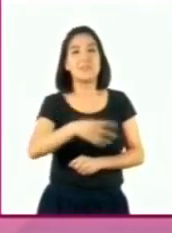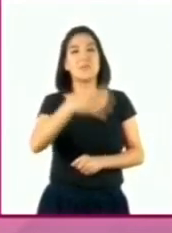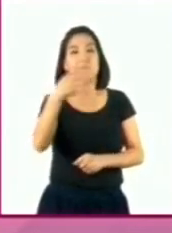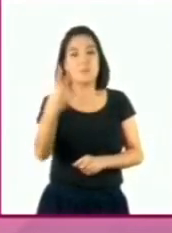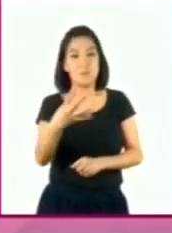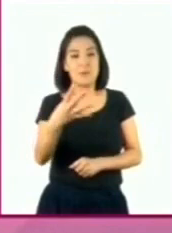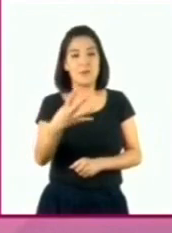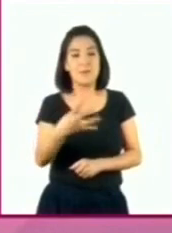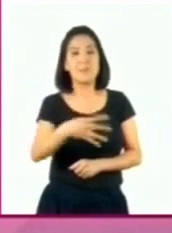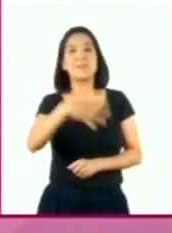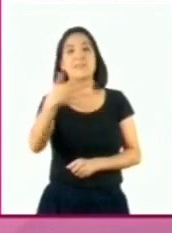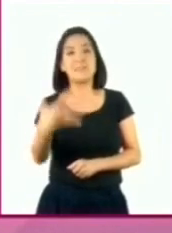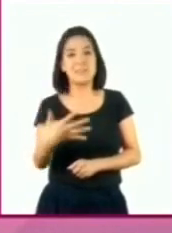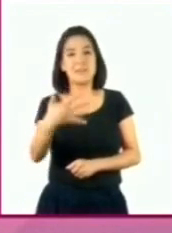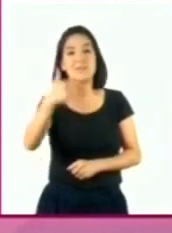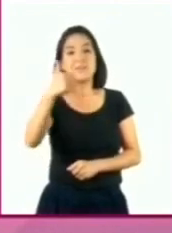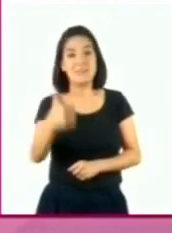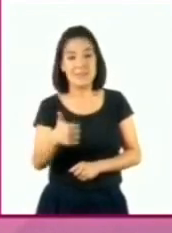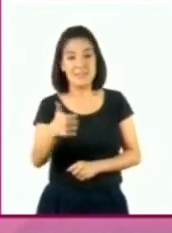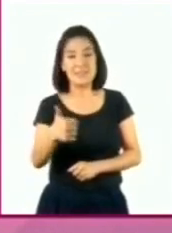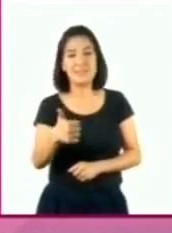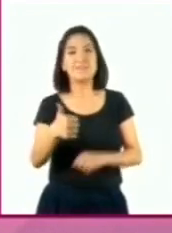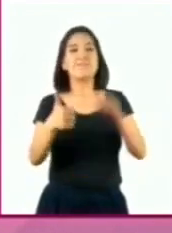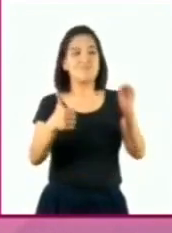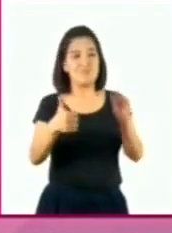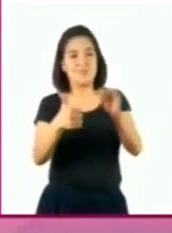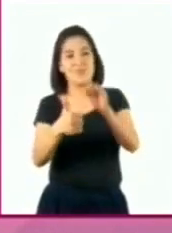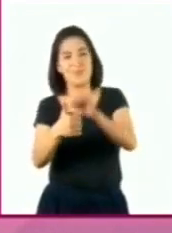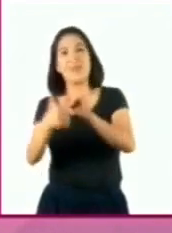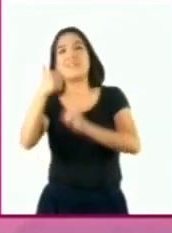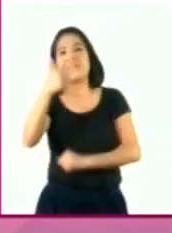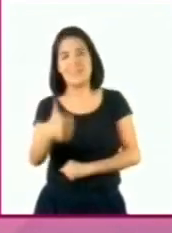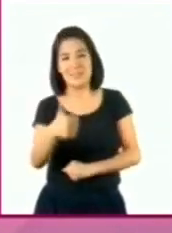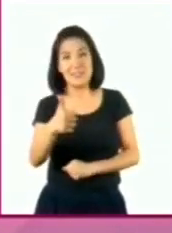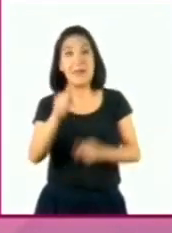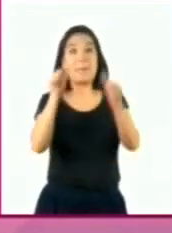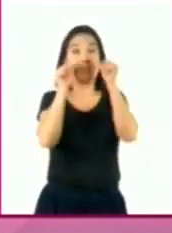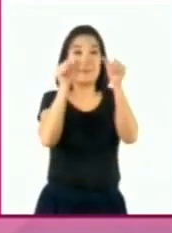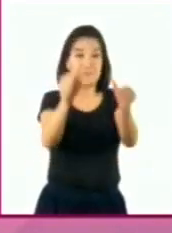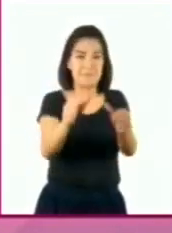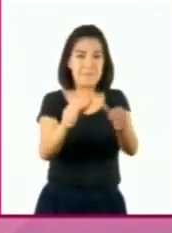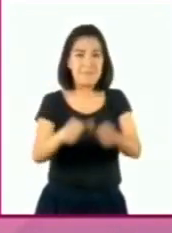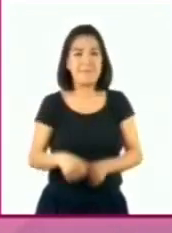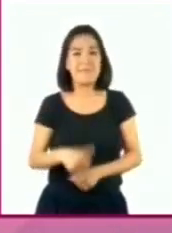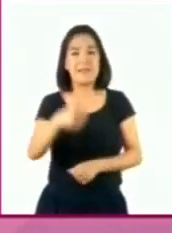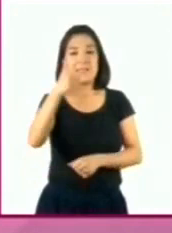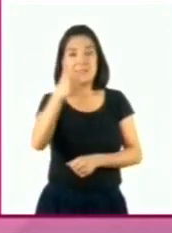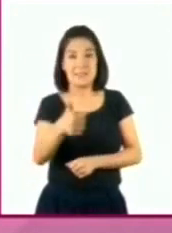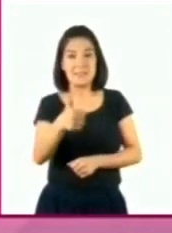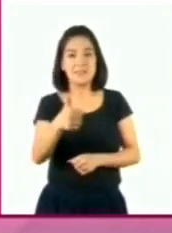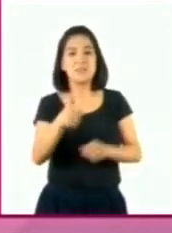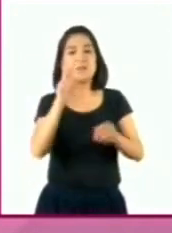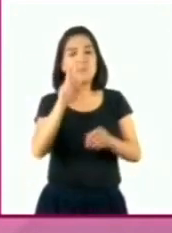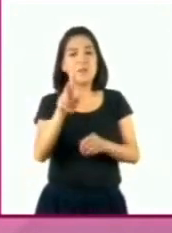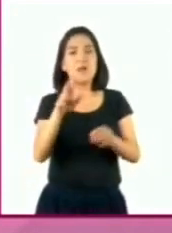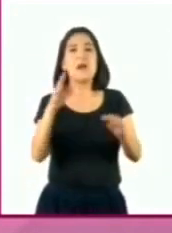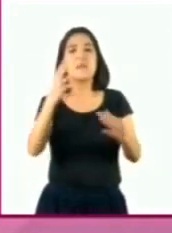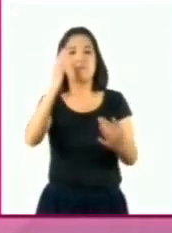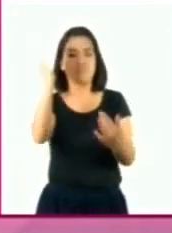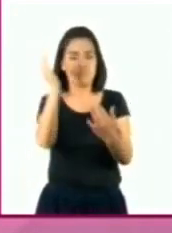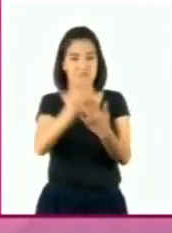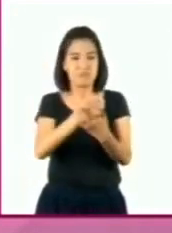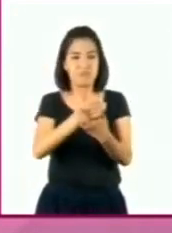5, 6 posiciones. Y ahora hay que prestar atención. Tres centésimos está entre seis